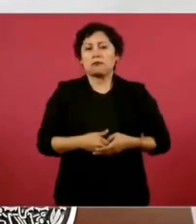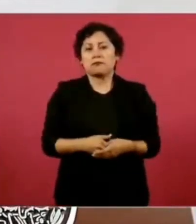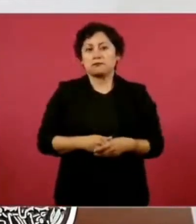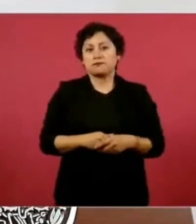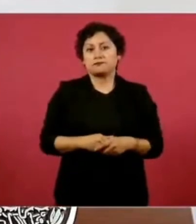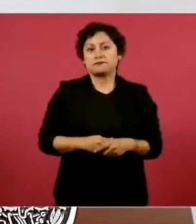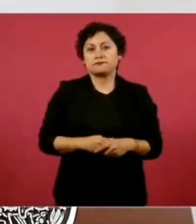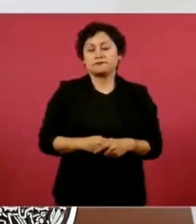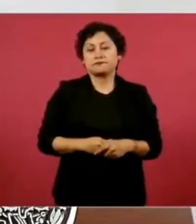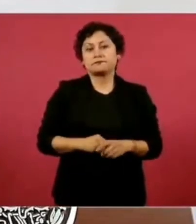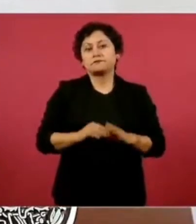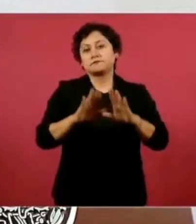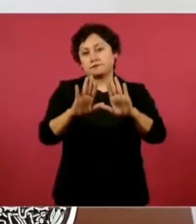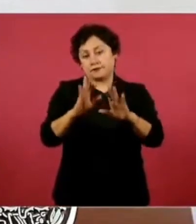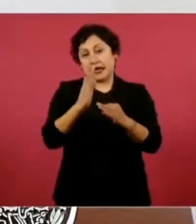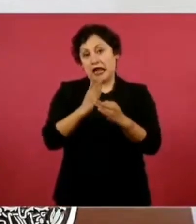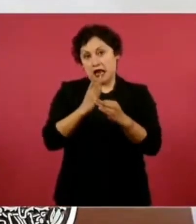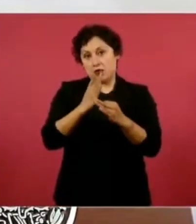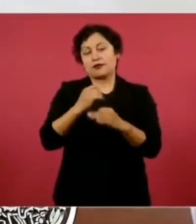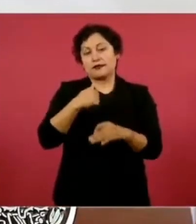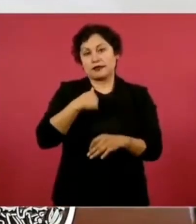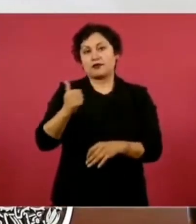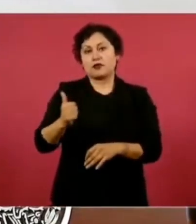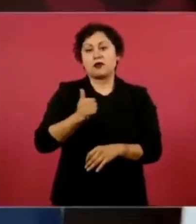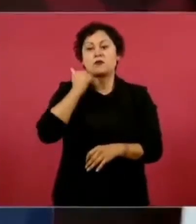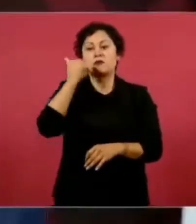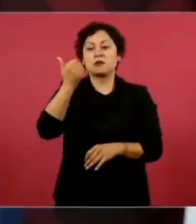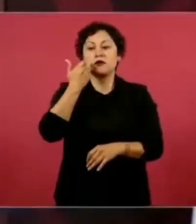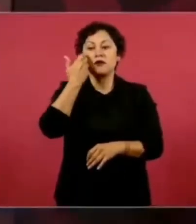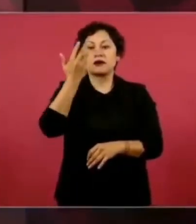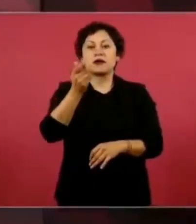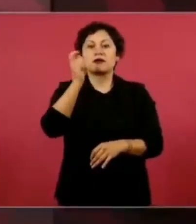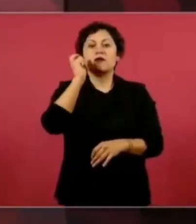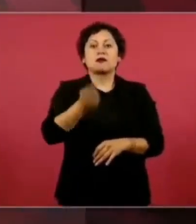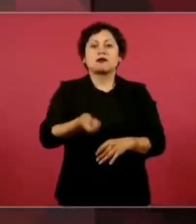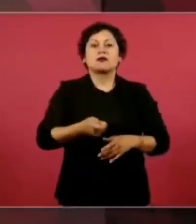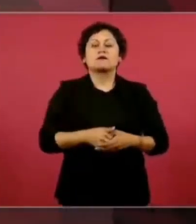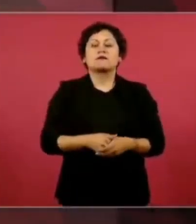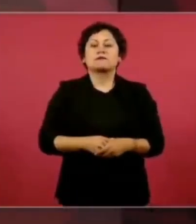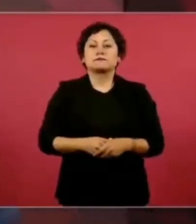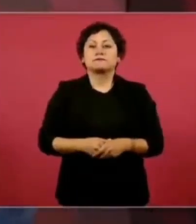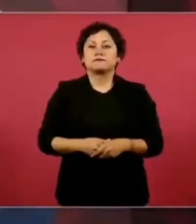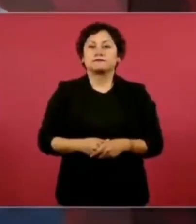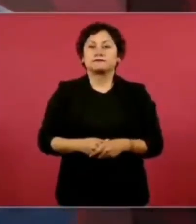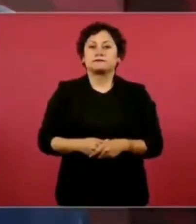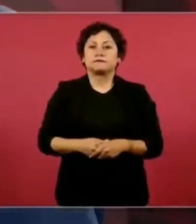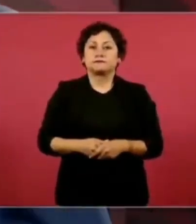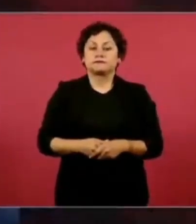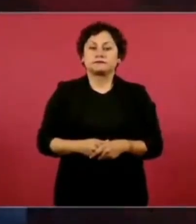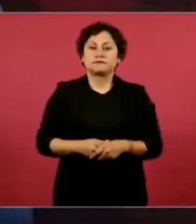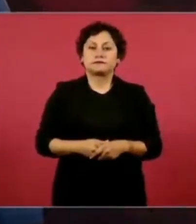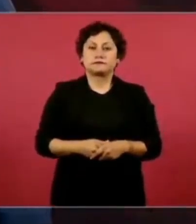También aprovechando, decir que ya están regresando